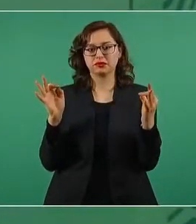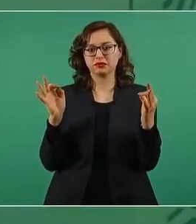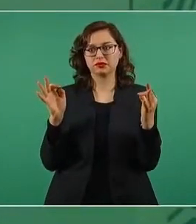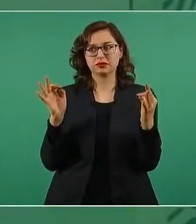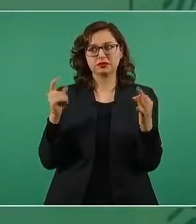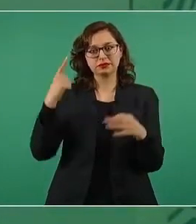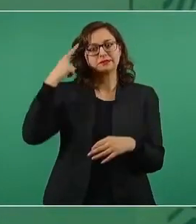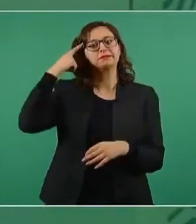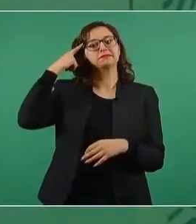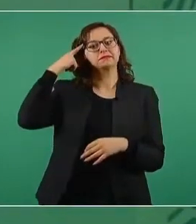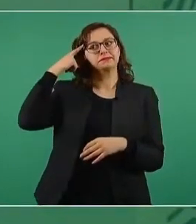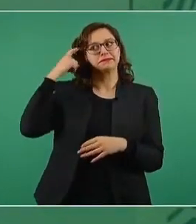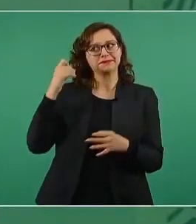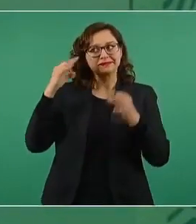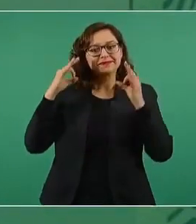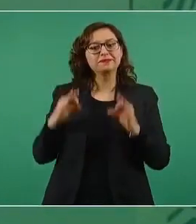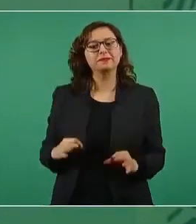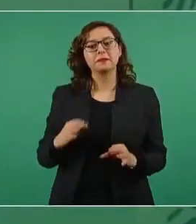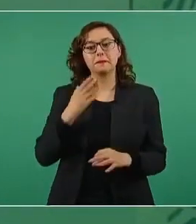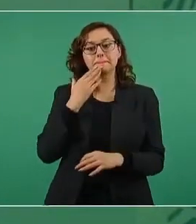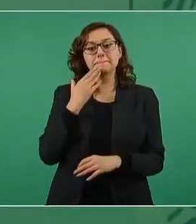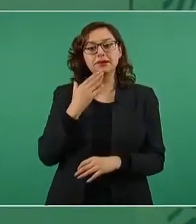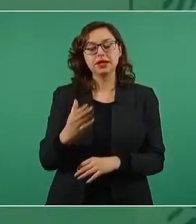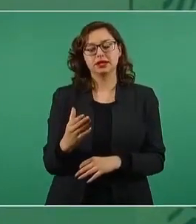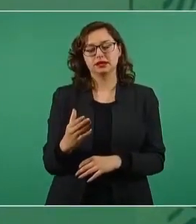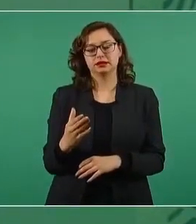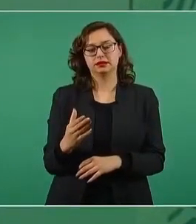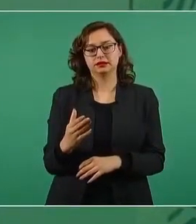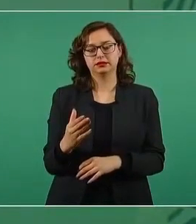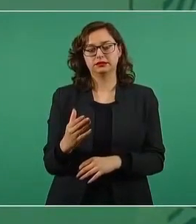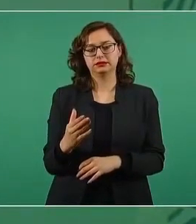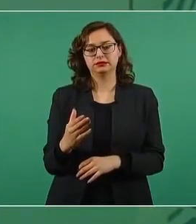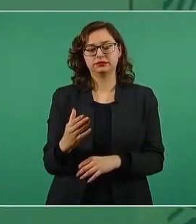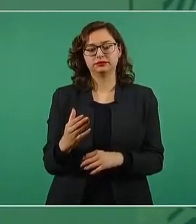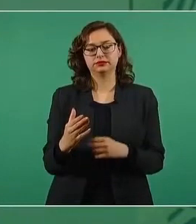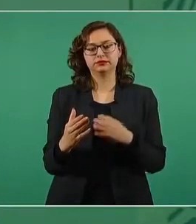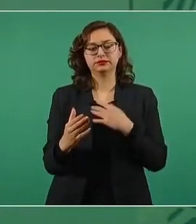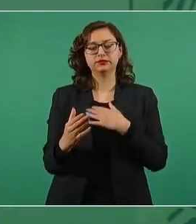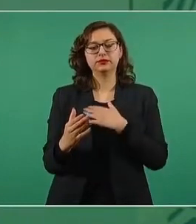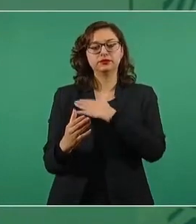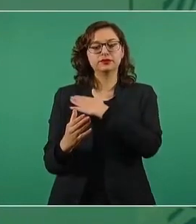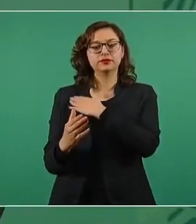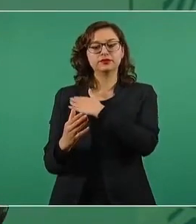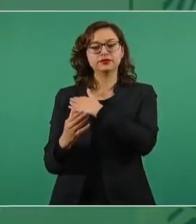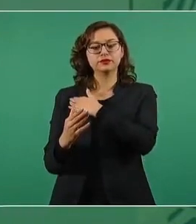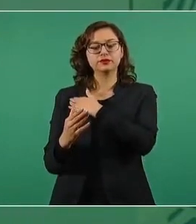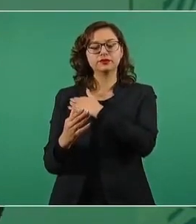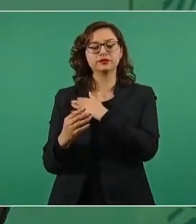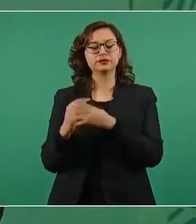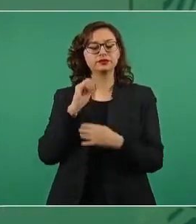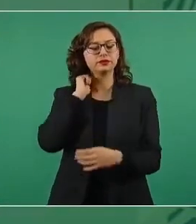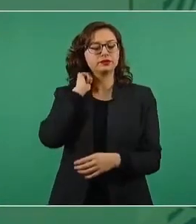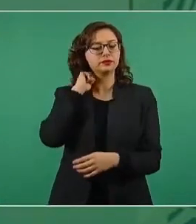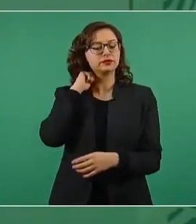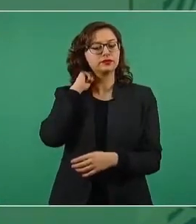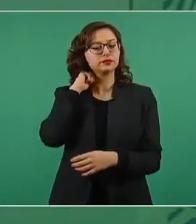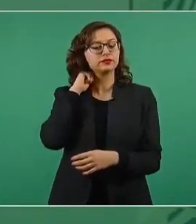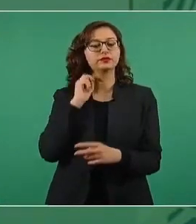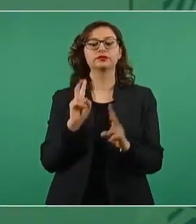consecuencia y pronunciarse sobre esto.